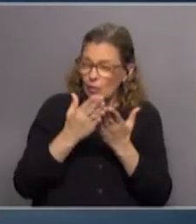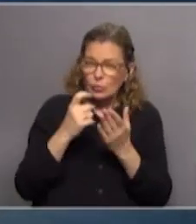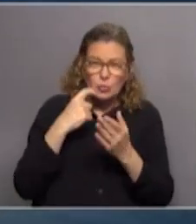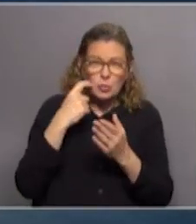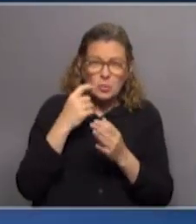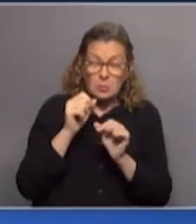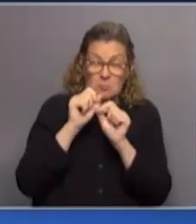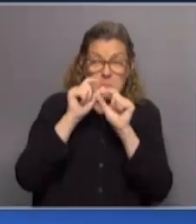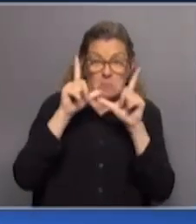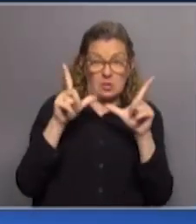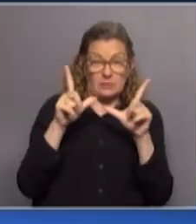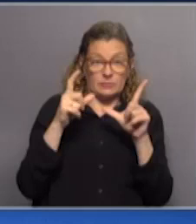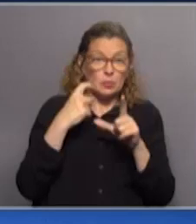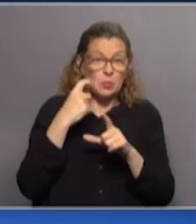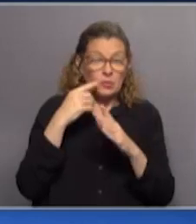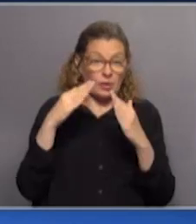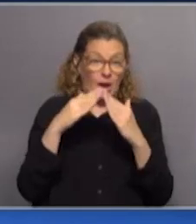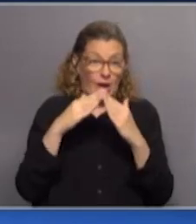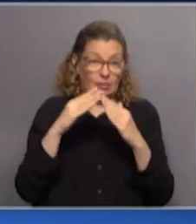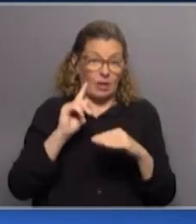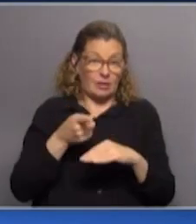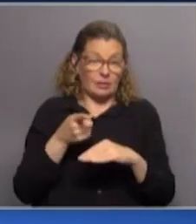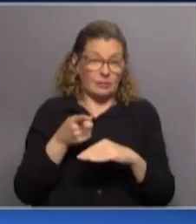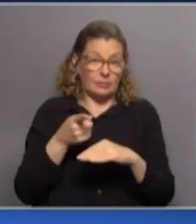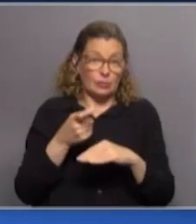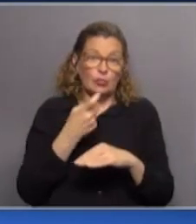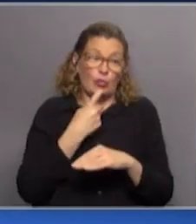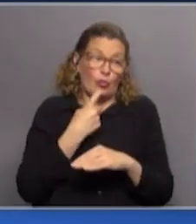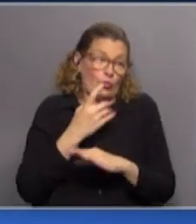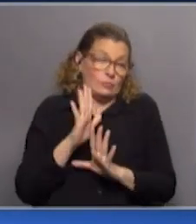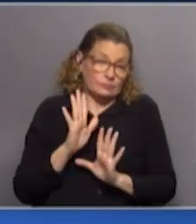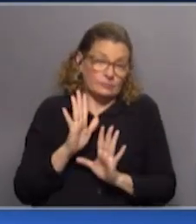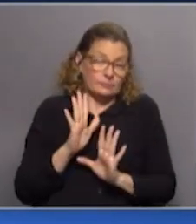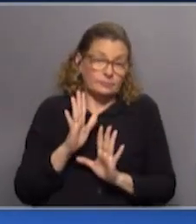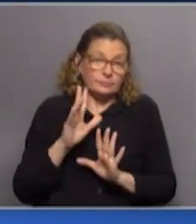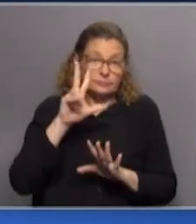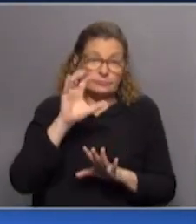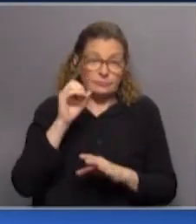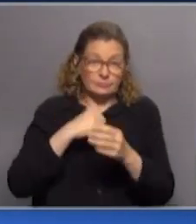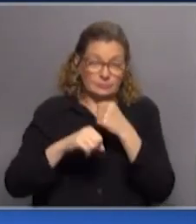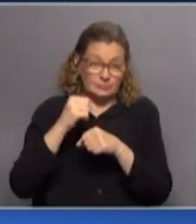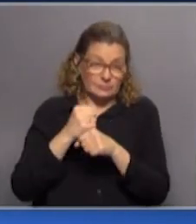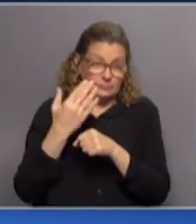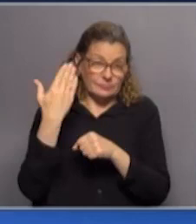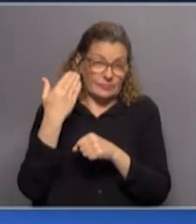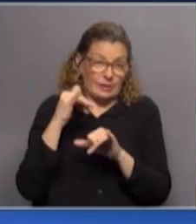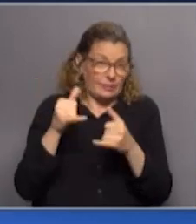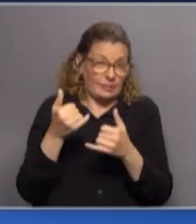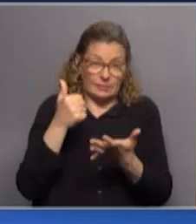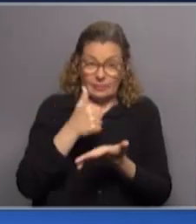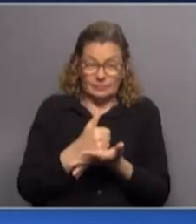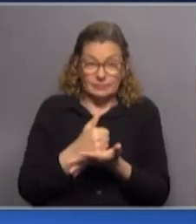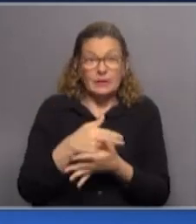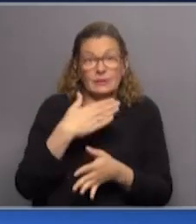llamaría para nada la atención que los números de Casa de Galicia fueran en rojo, porque hace 30 años que es así y